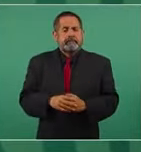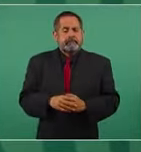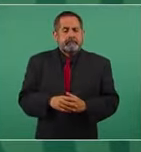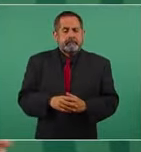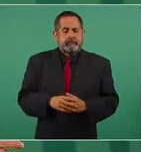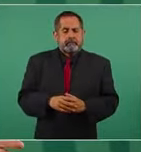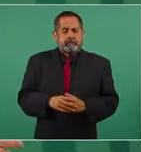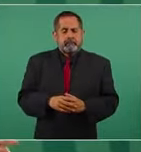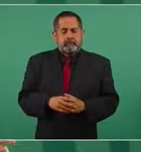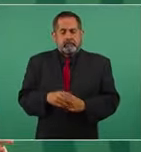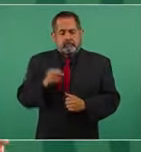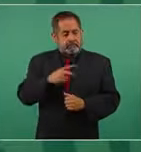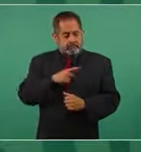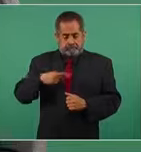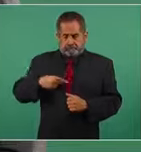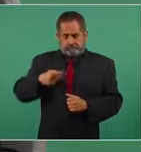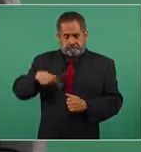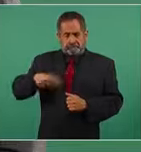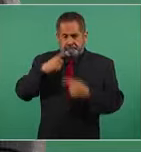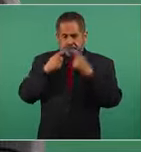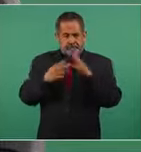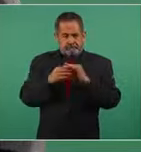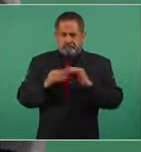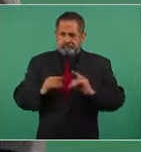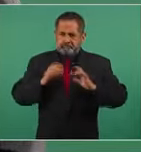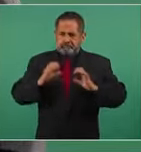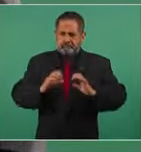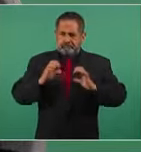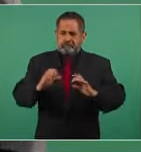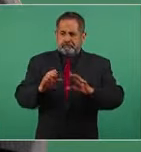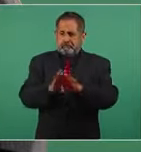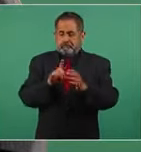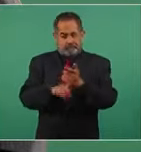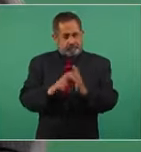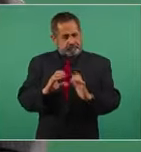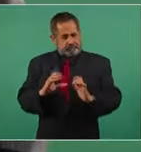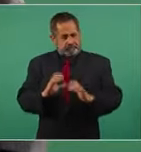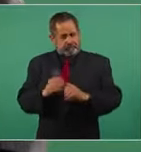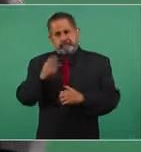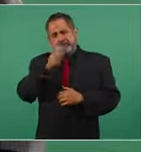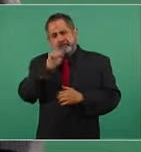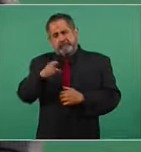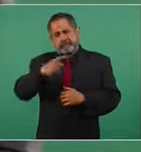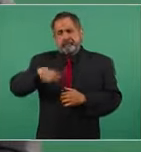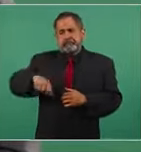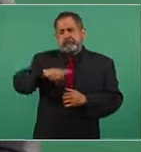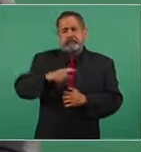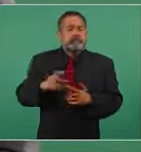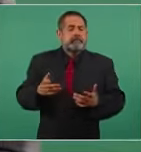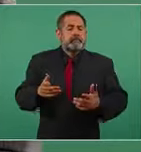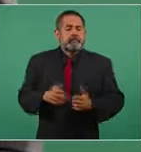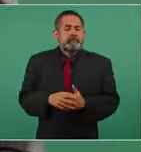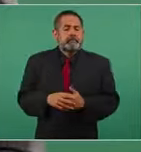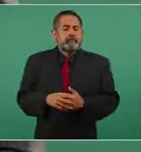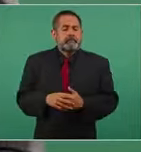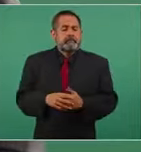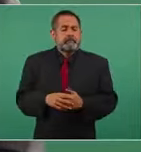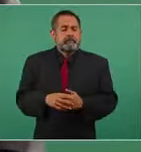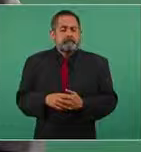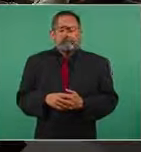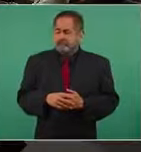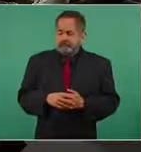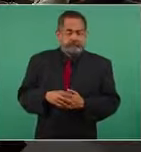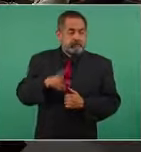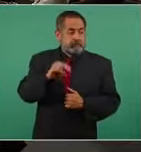y que debemos de cuidarnos, pero de todas maneras no